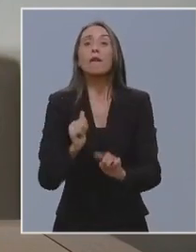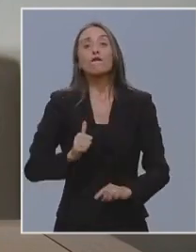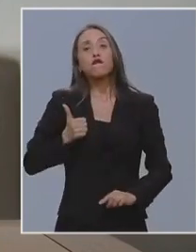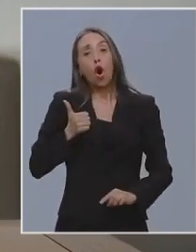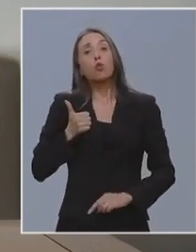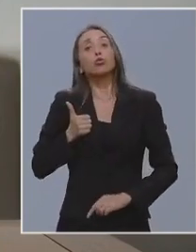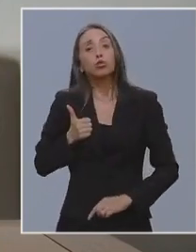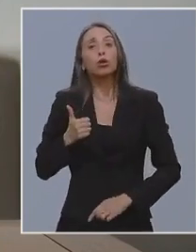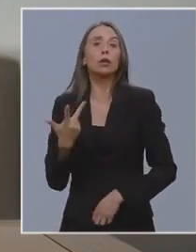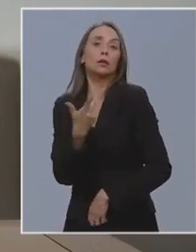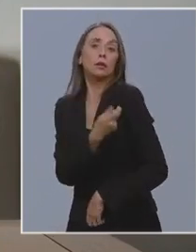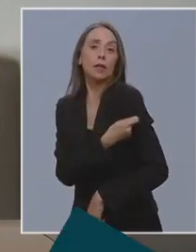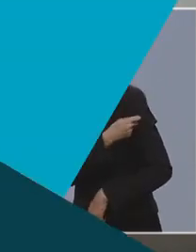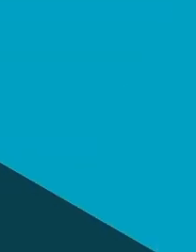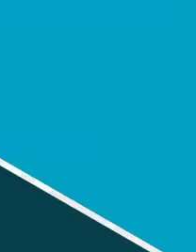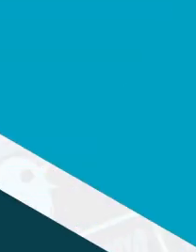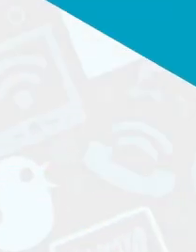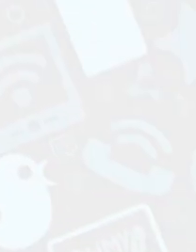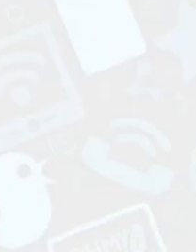y son provistas por el Estado.